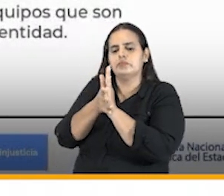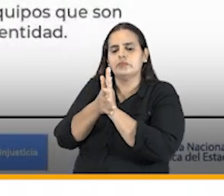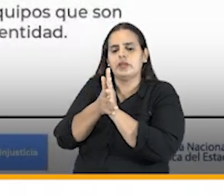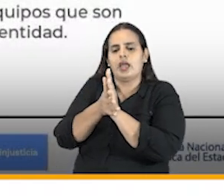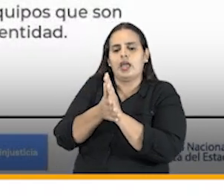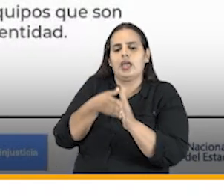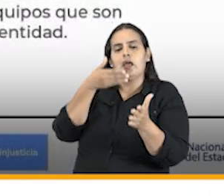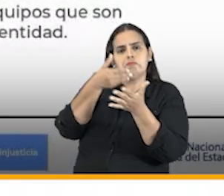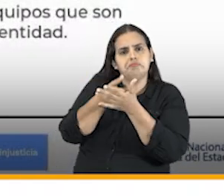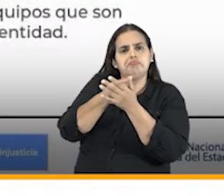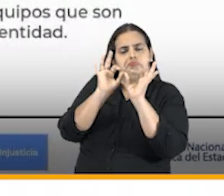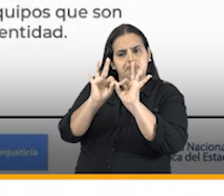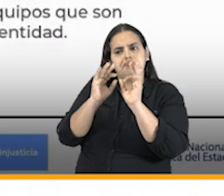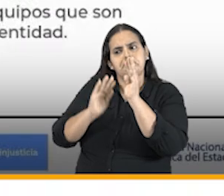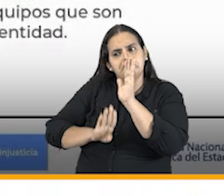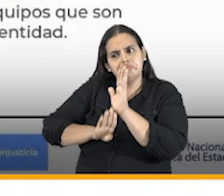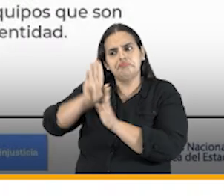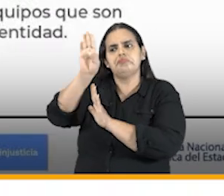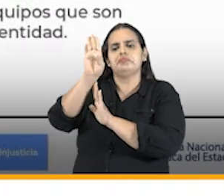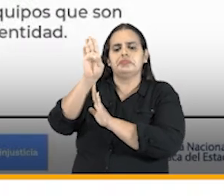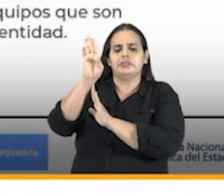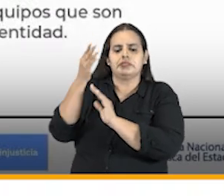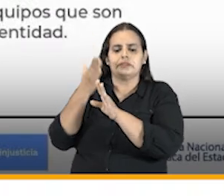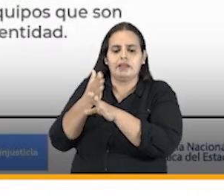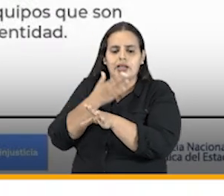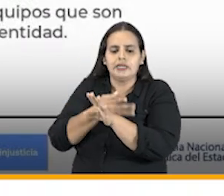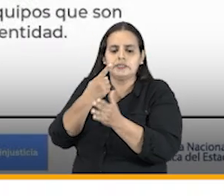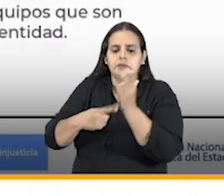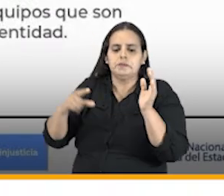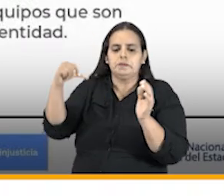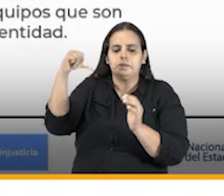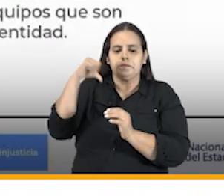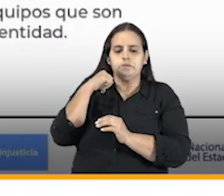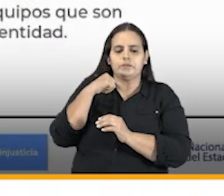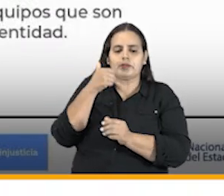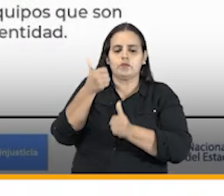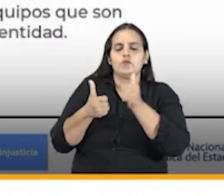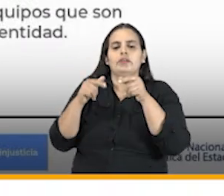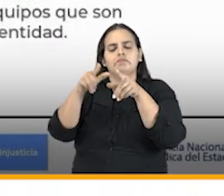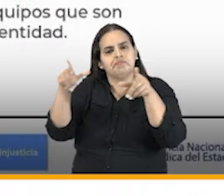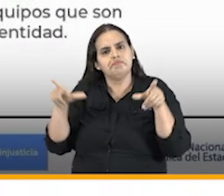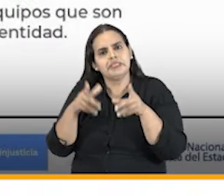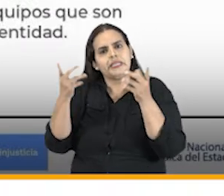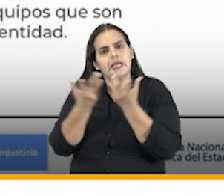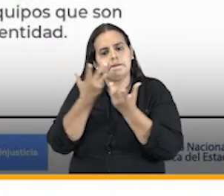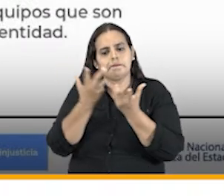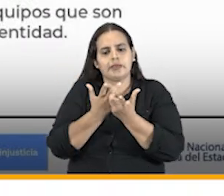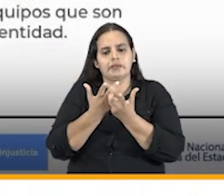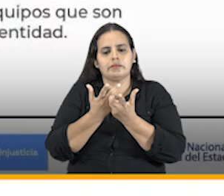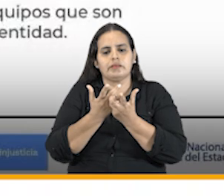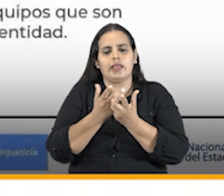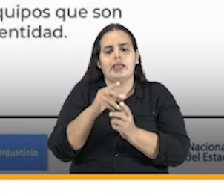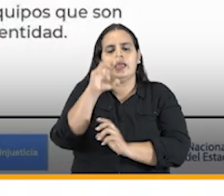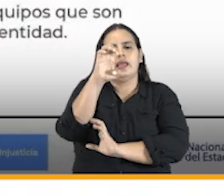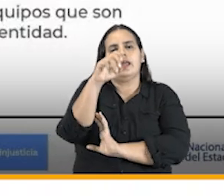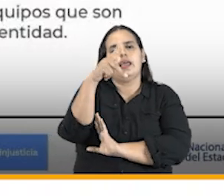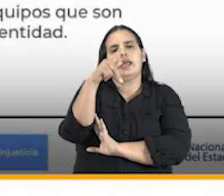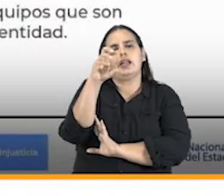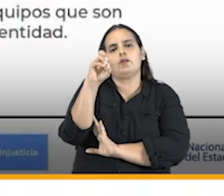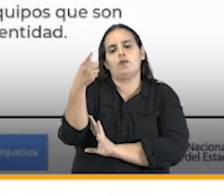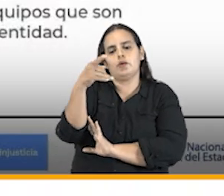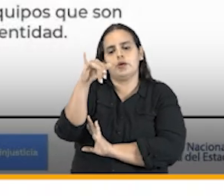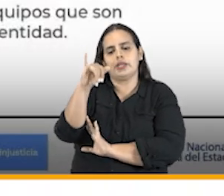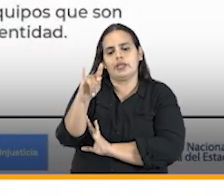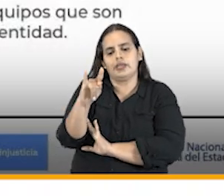soporte superior a aquel con el que se contaba mediante servidores y ambientes de networking hemos brindado